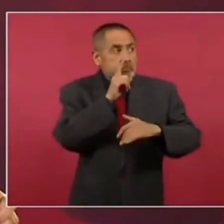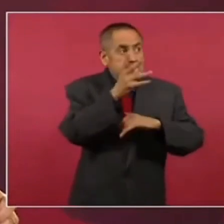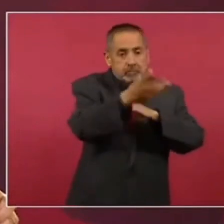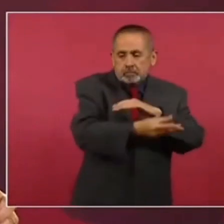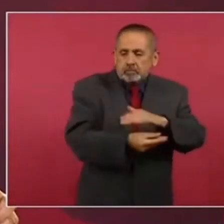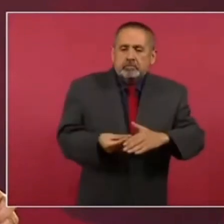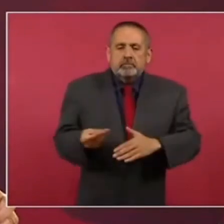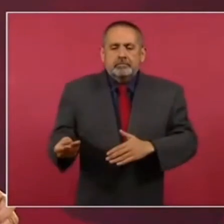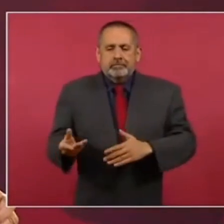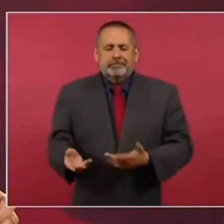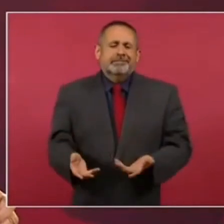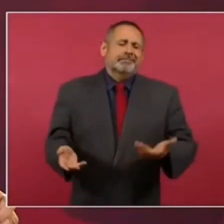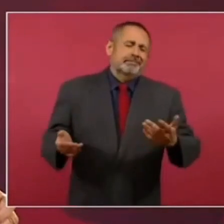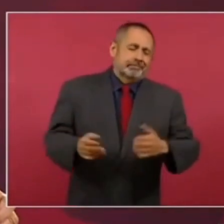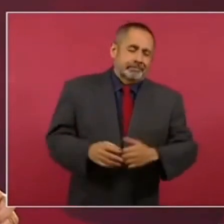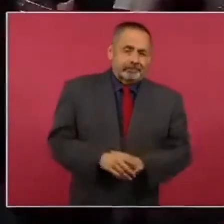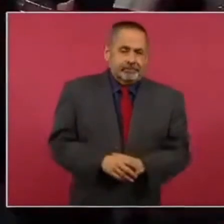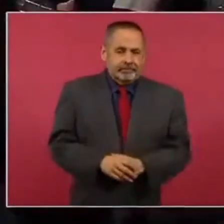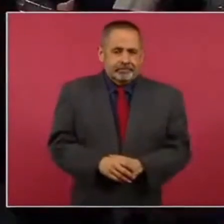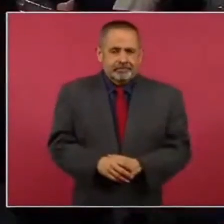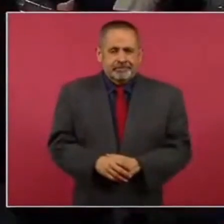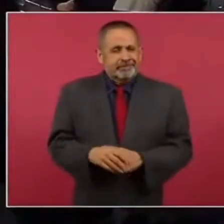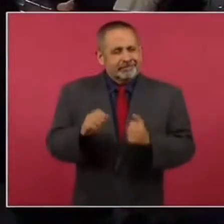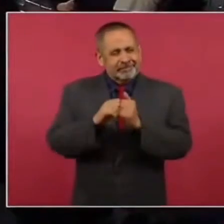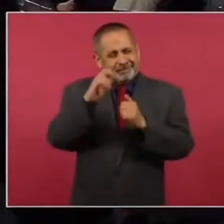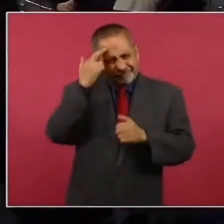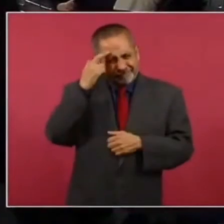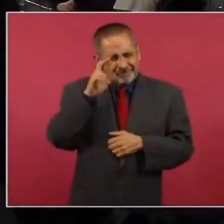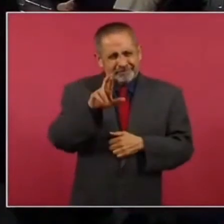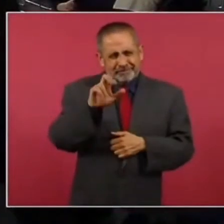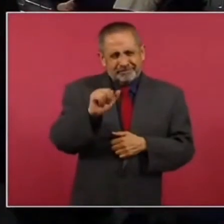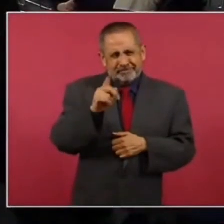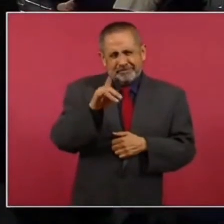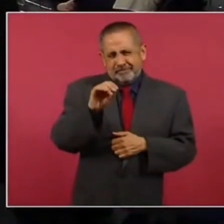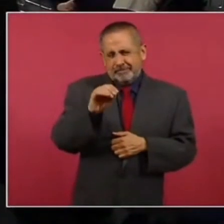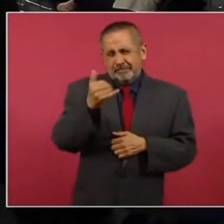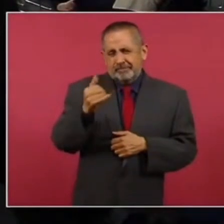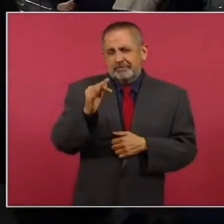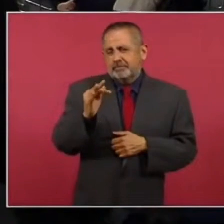con el operativo rápido y furioso.